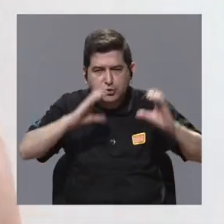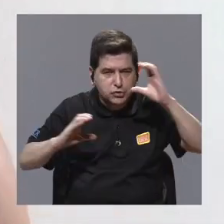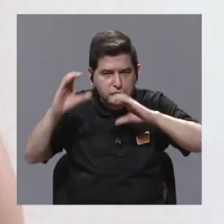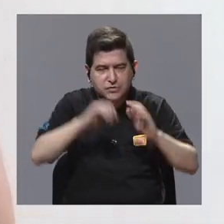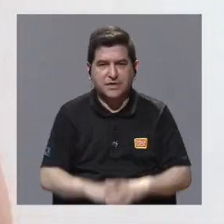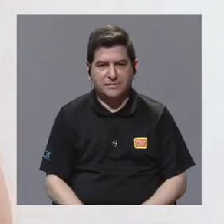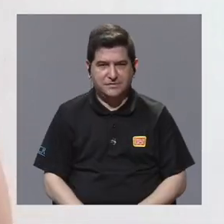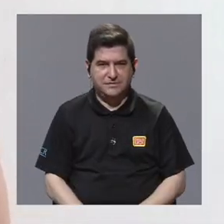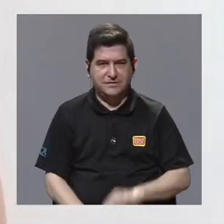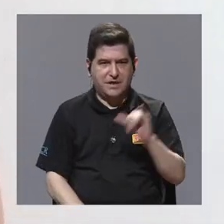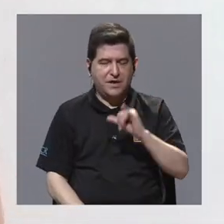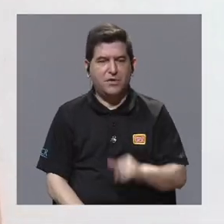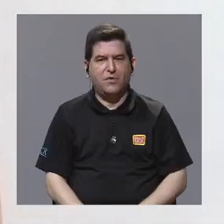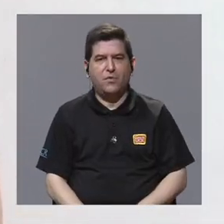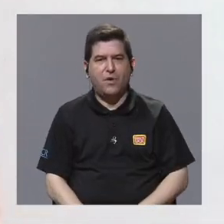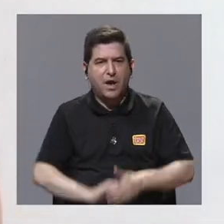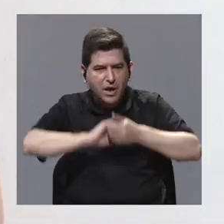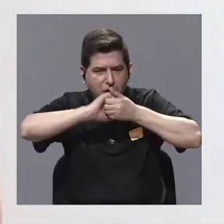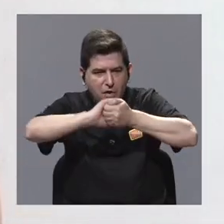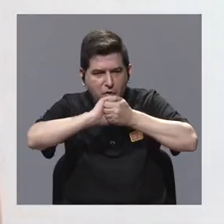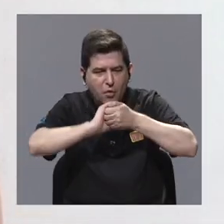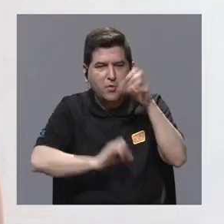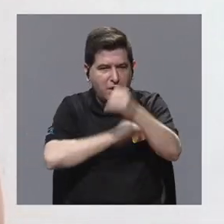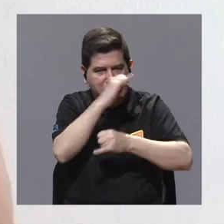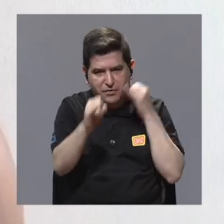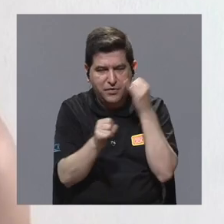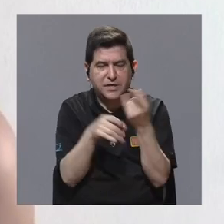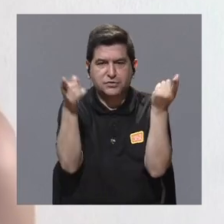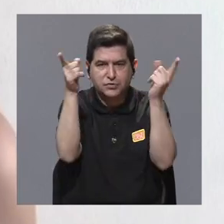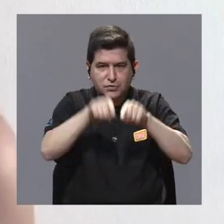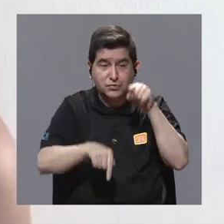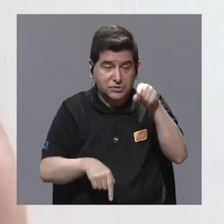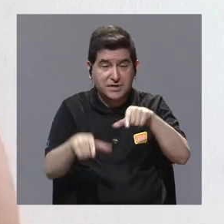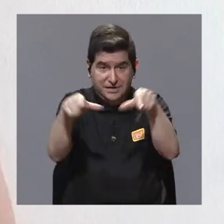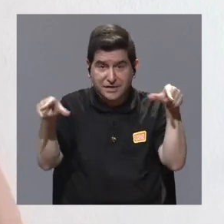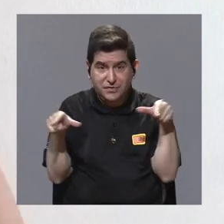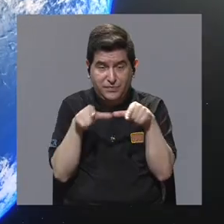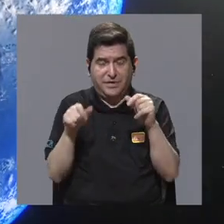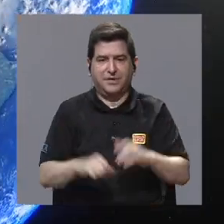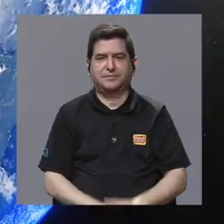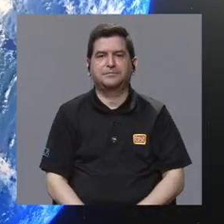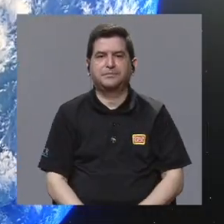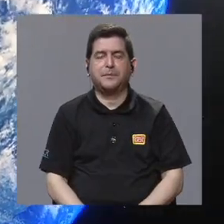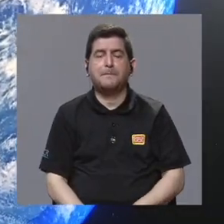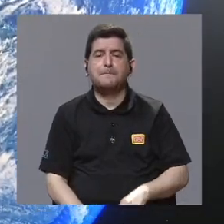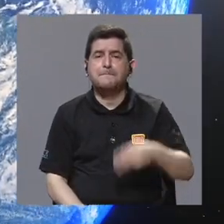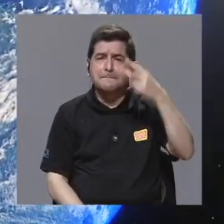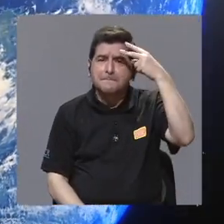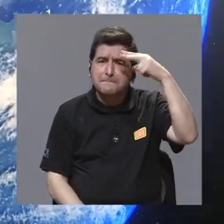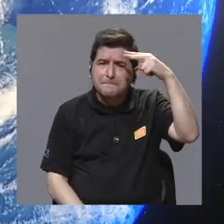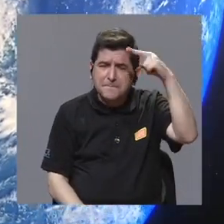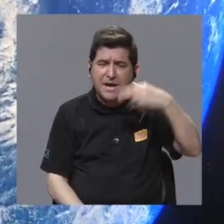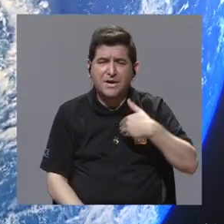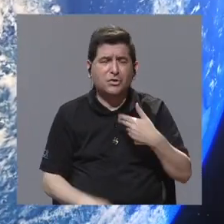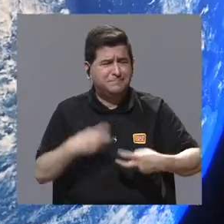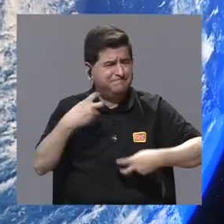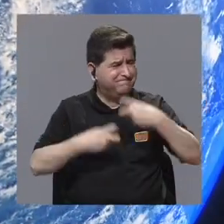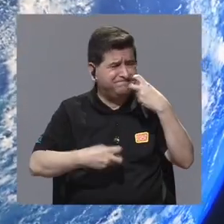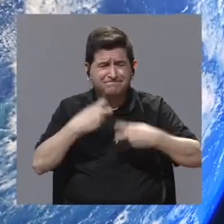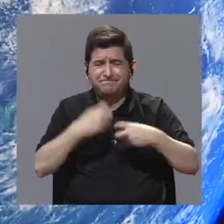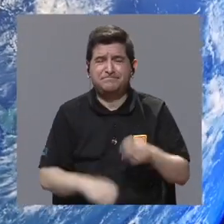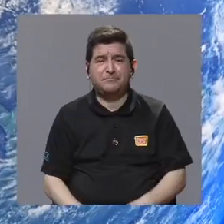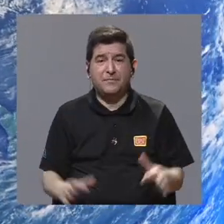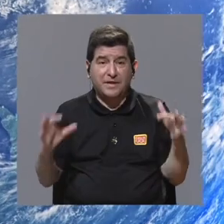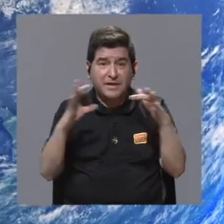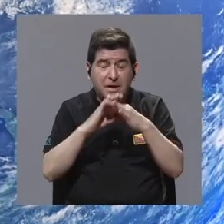de su producción científica, de sus colaboraciones científicas internacionales que suceden ahí. Entonces, resulta que México estaba teniendo